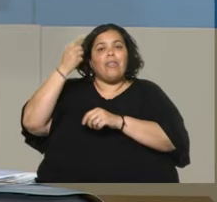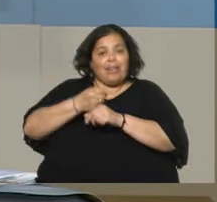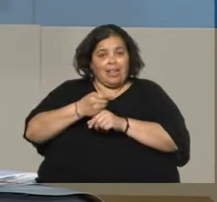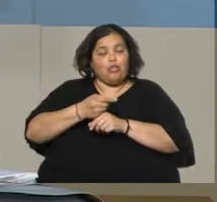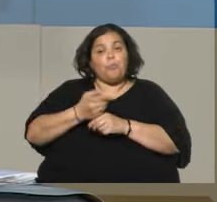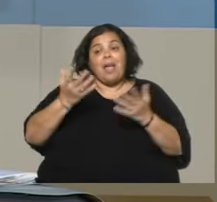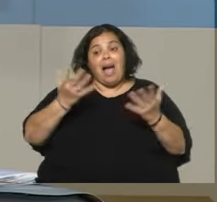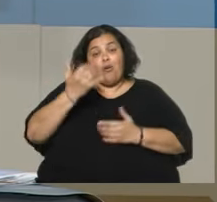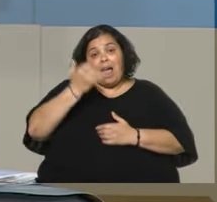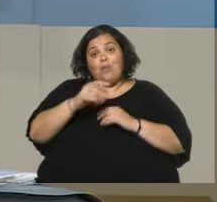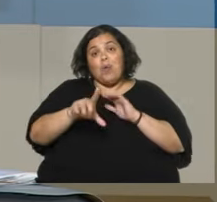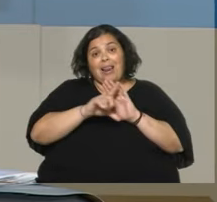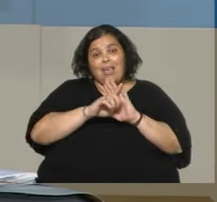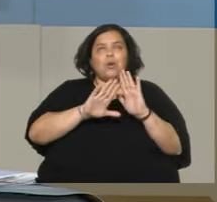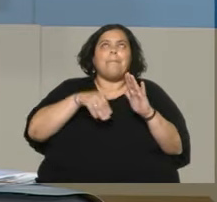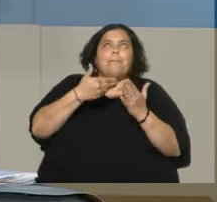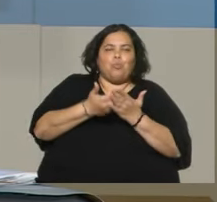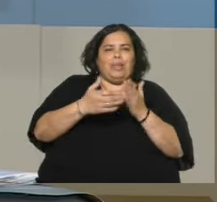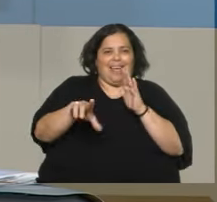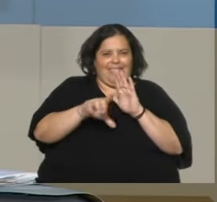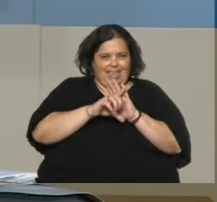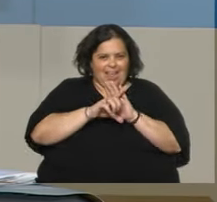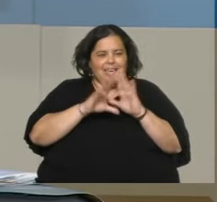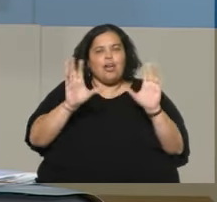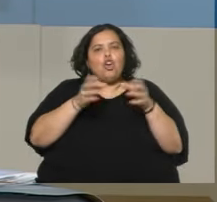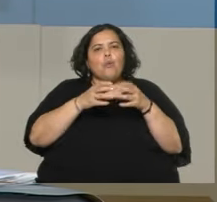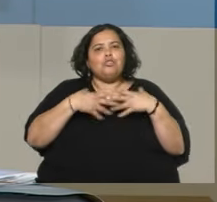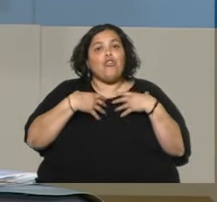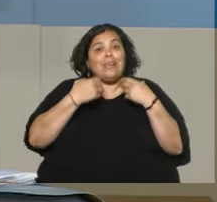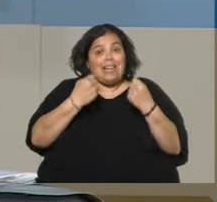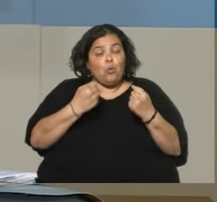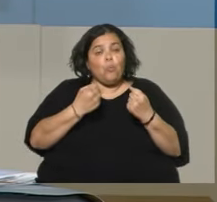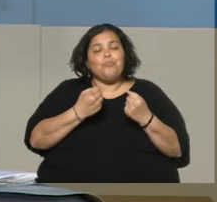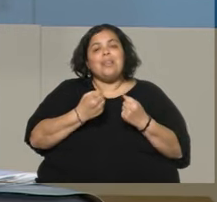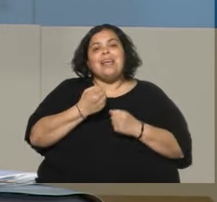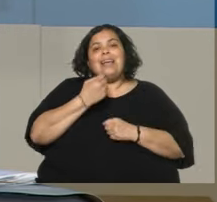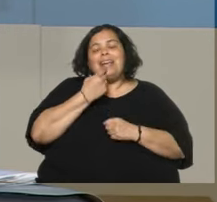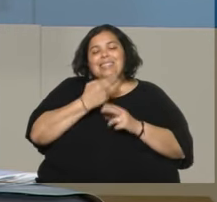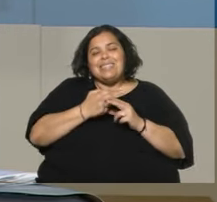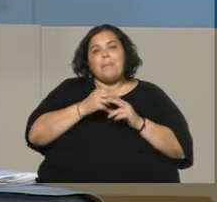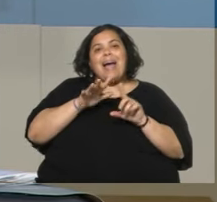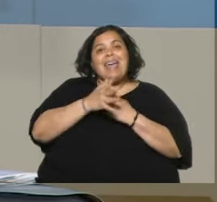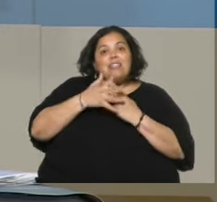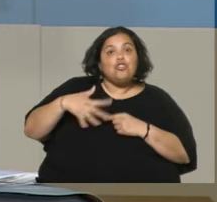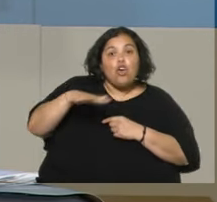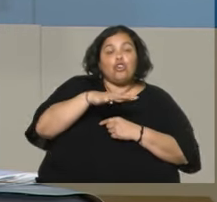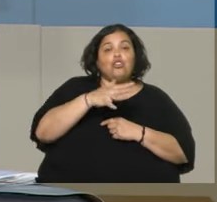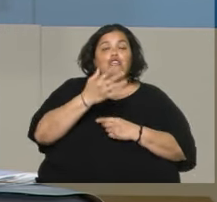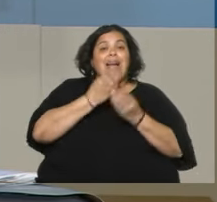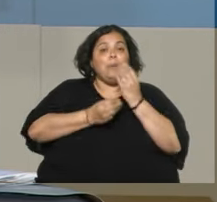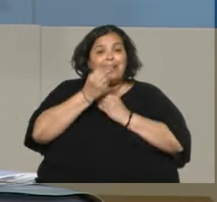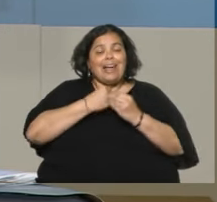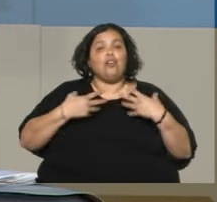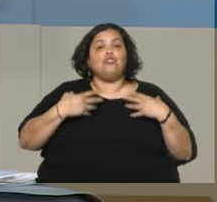una ley, una propuesta de ley en la Comisión de Salud, que se llama de Entornos Alimentarios Saludables, donde uno de los